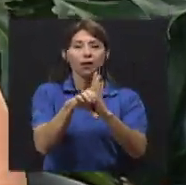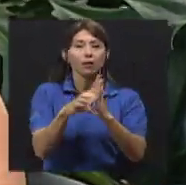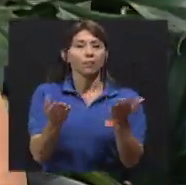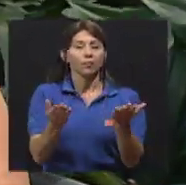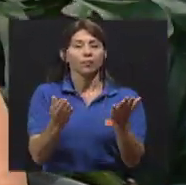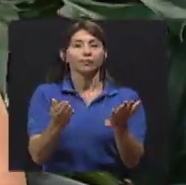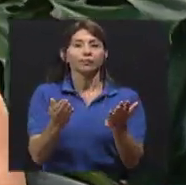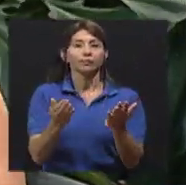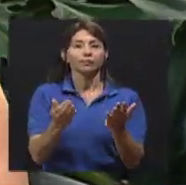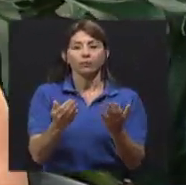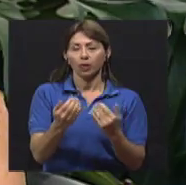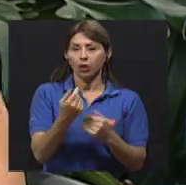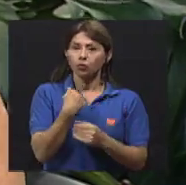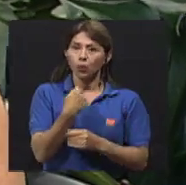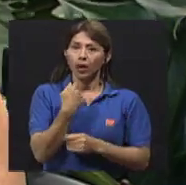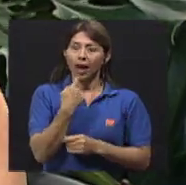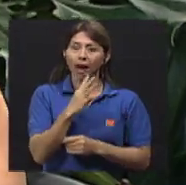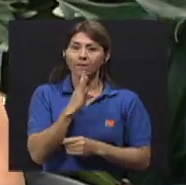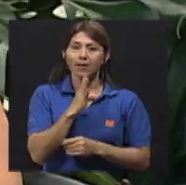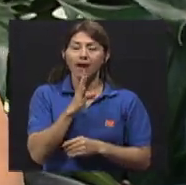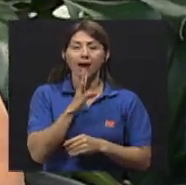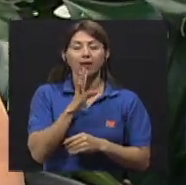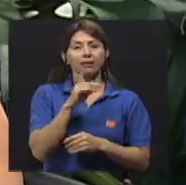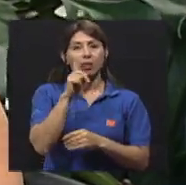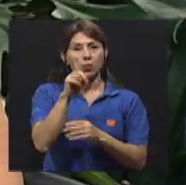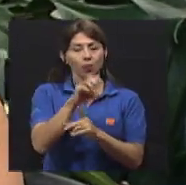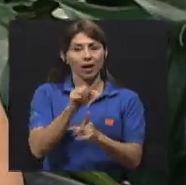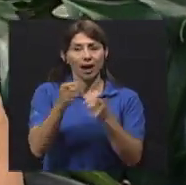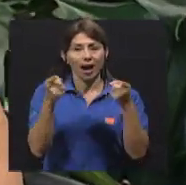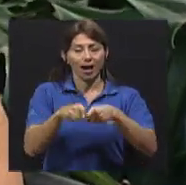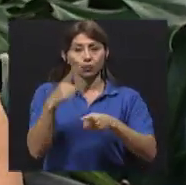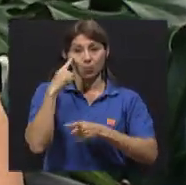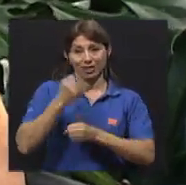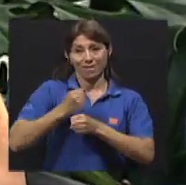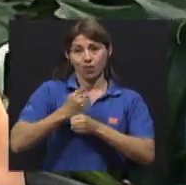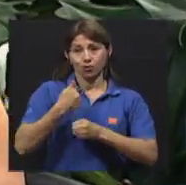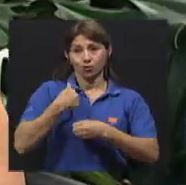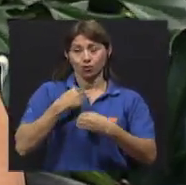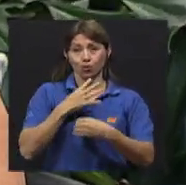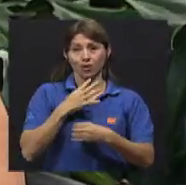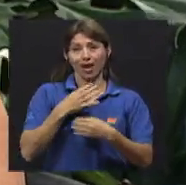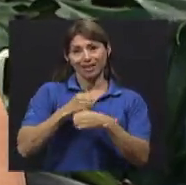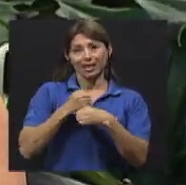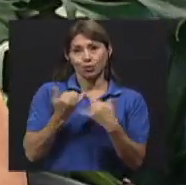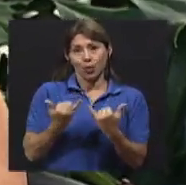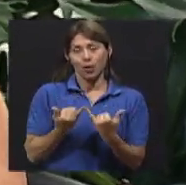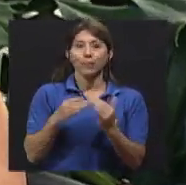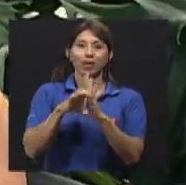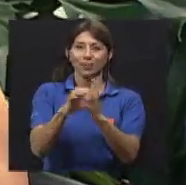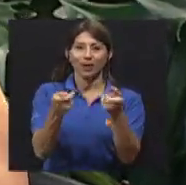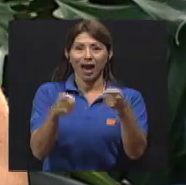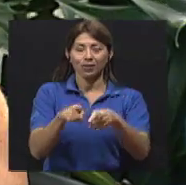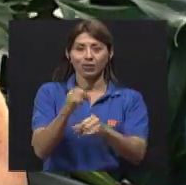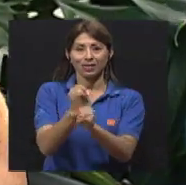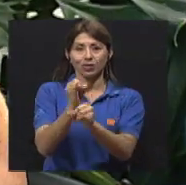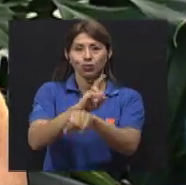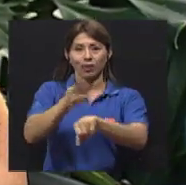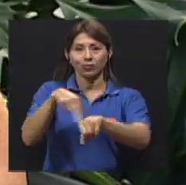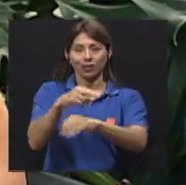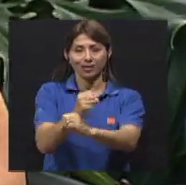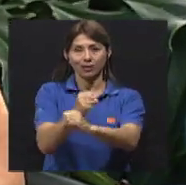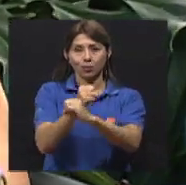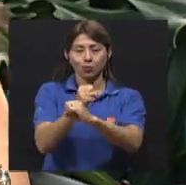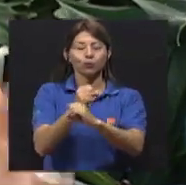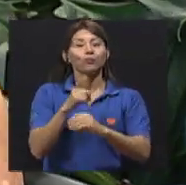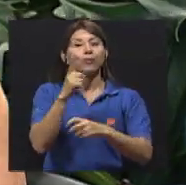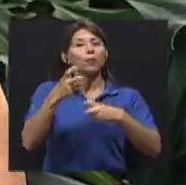en el caso, que es el que más voy a mencionar, por el tipo de trabajo que estoy realizando, el Instituto Nacional de Seguros, tenemos el problema de que